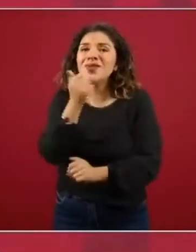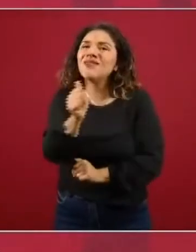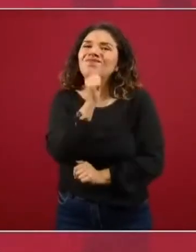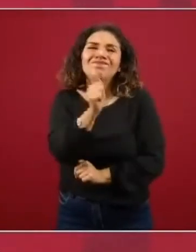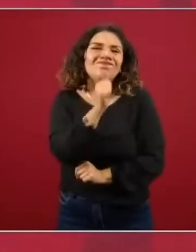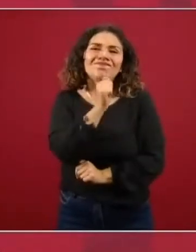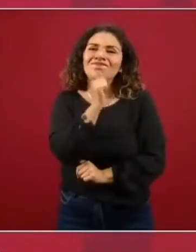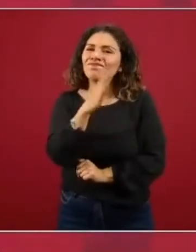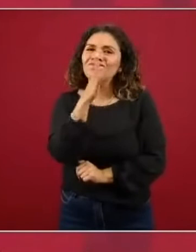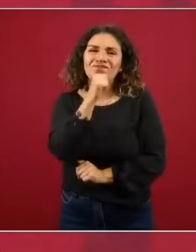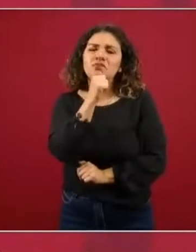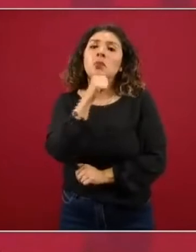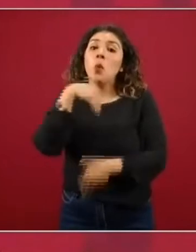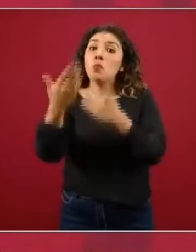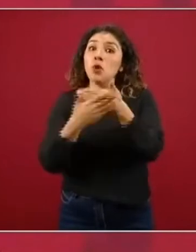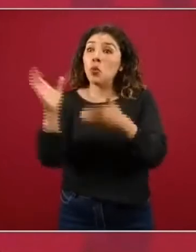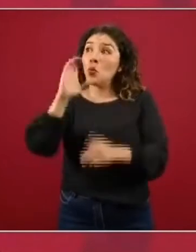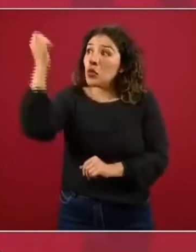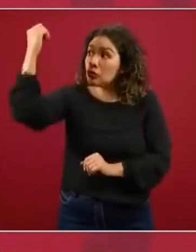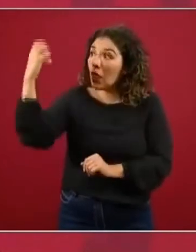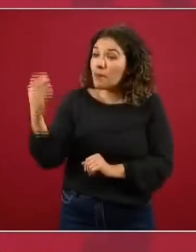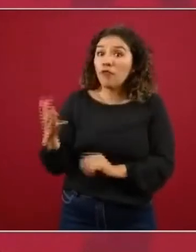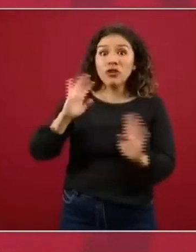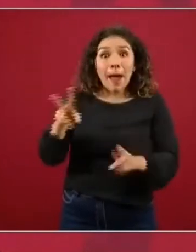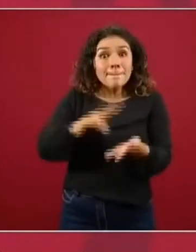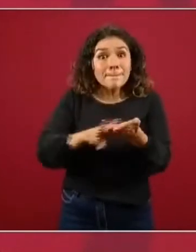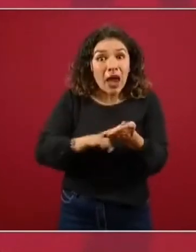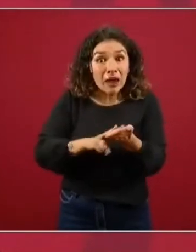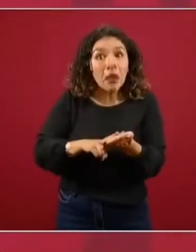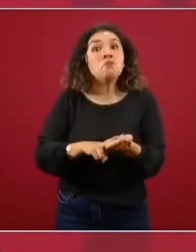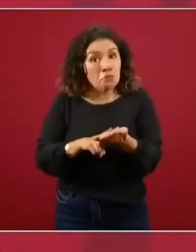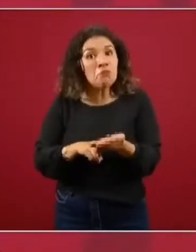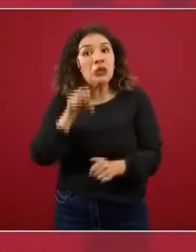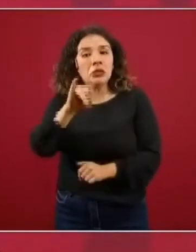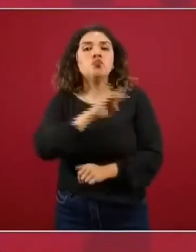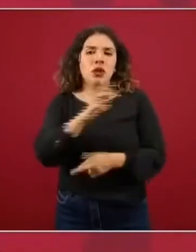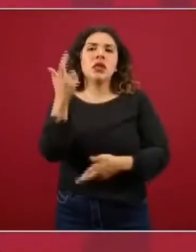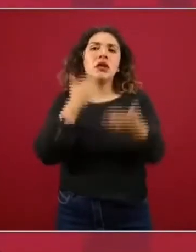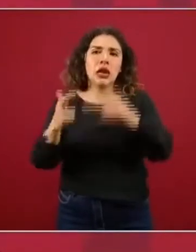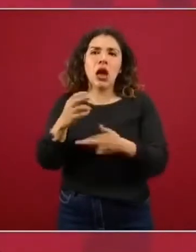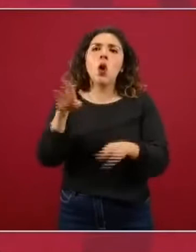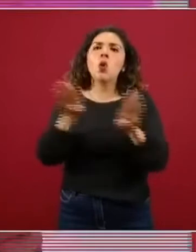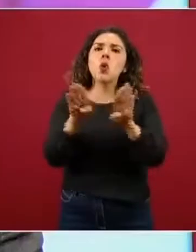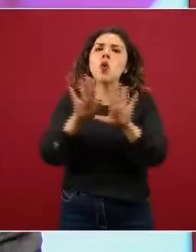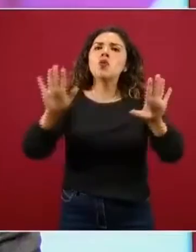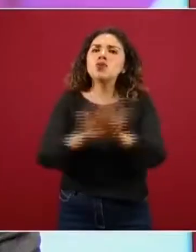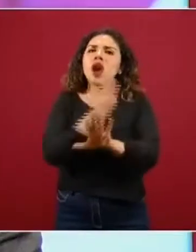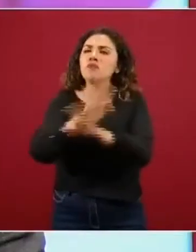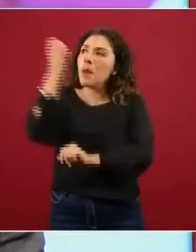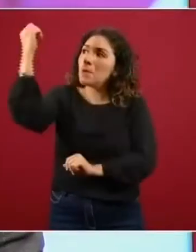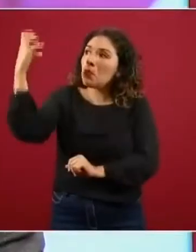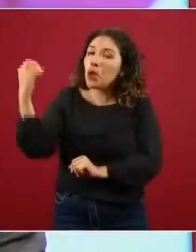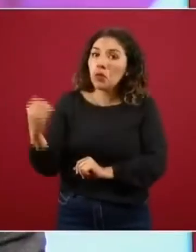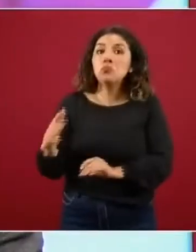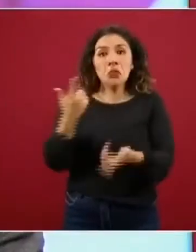a la escuela regresaremos cuando el semáforo esté en verde en las entidades federativas y conforme este semáforo lo